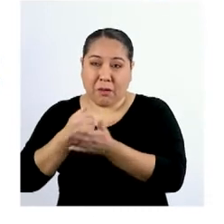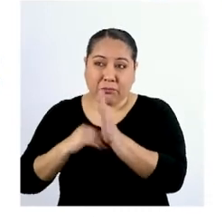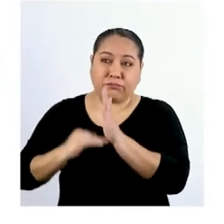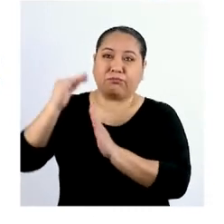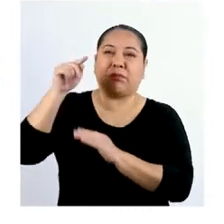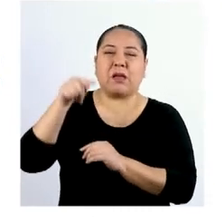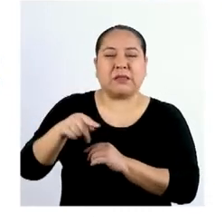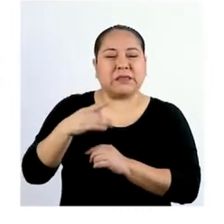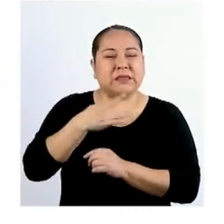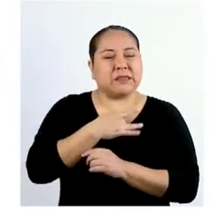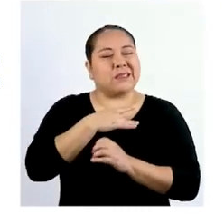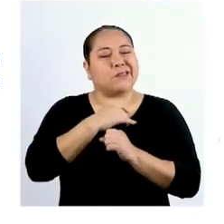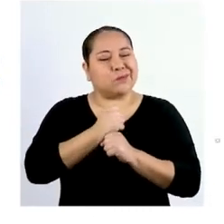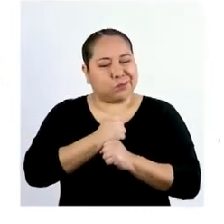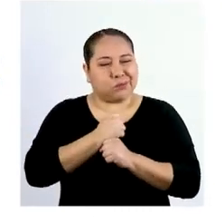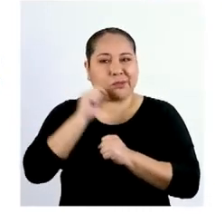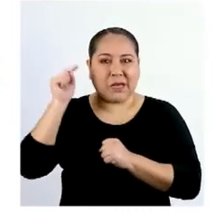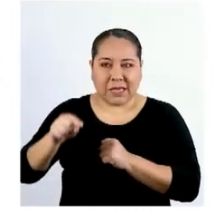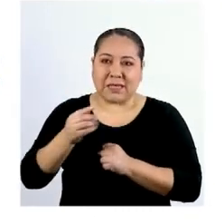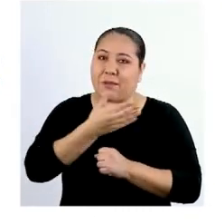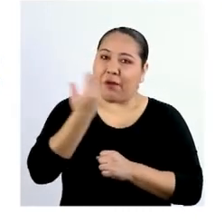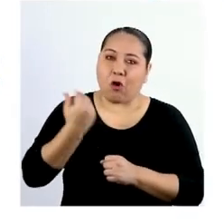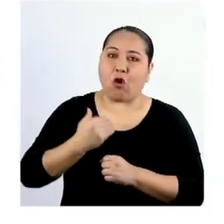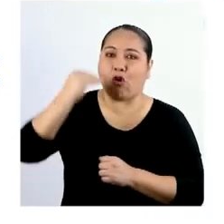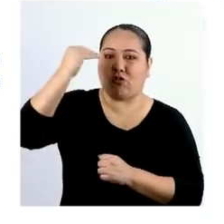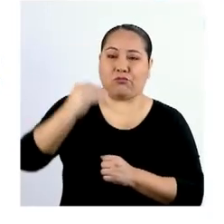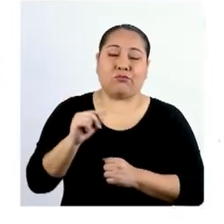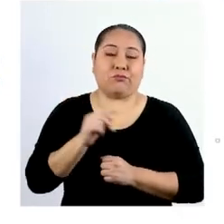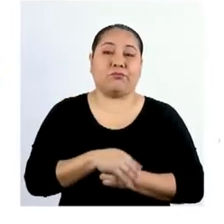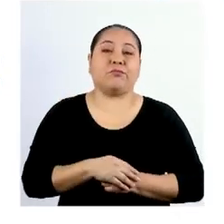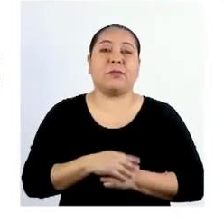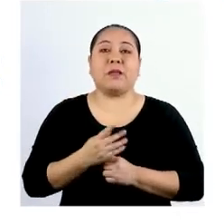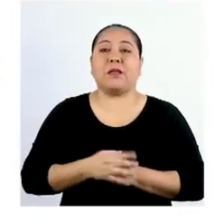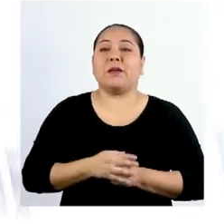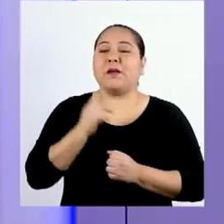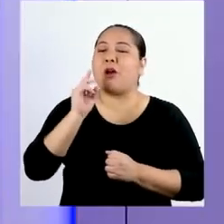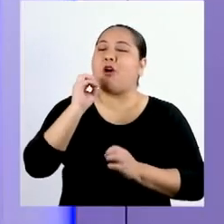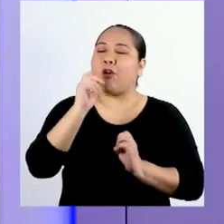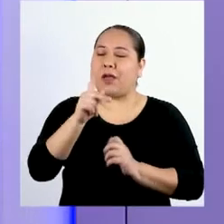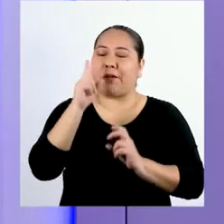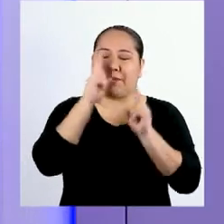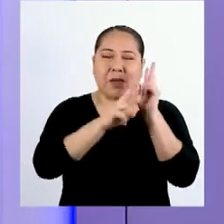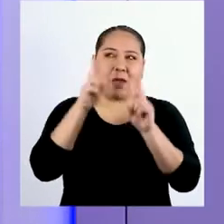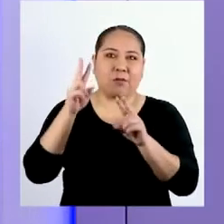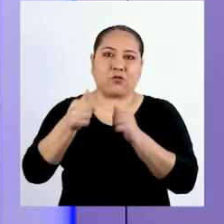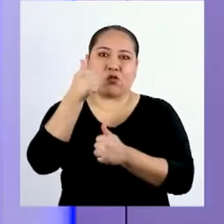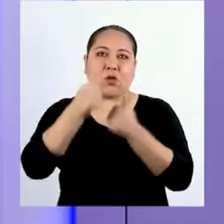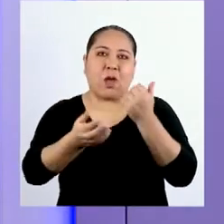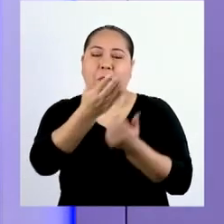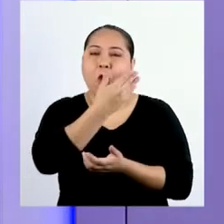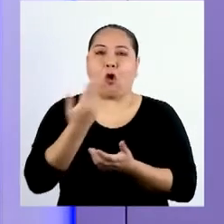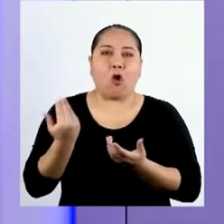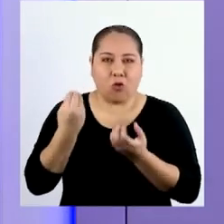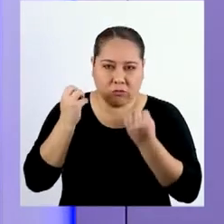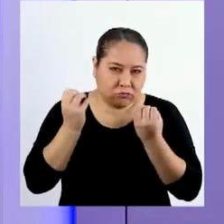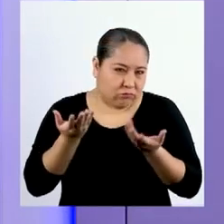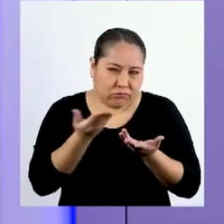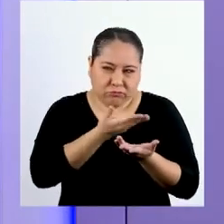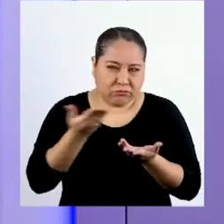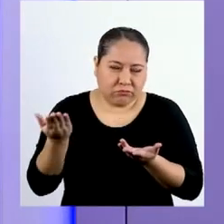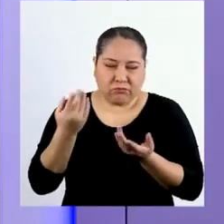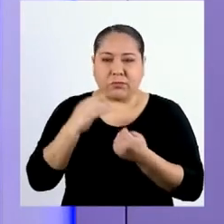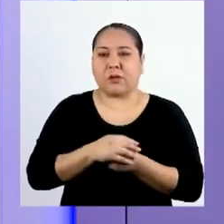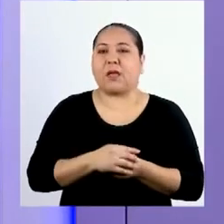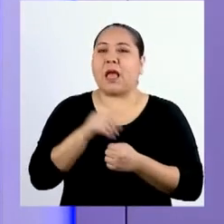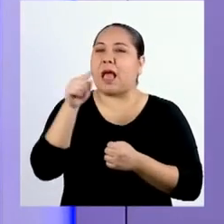entonces esta opción es la más conveniente. Bien, veamos cuál es la mejor opción en este caso